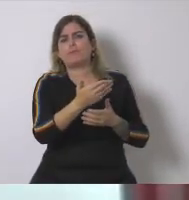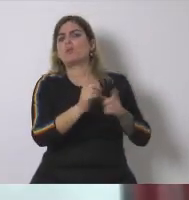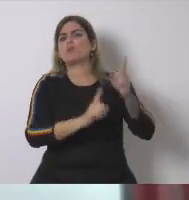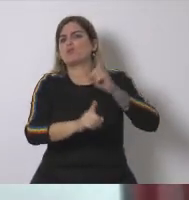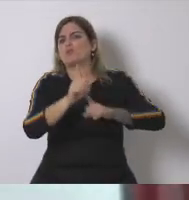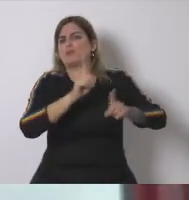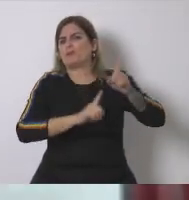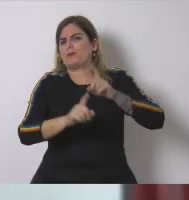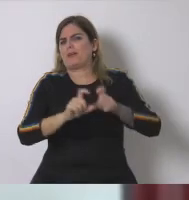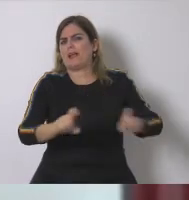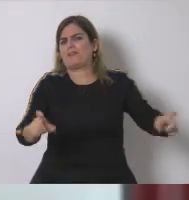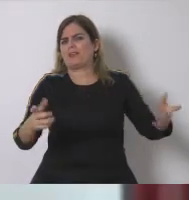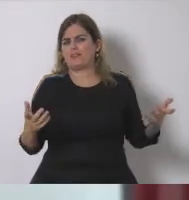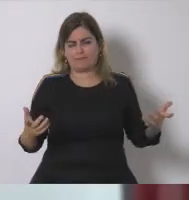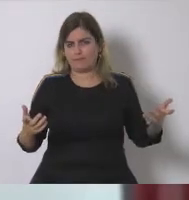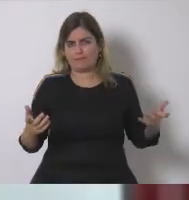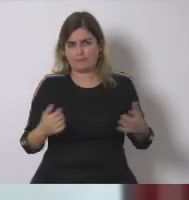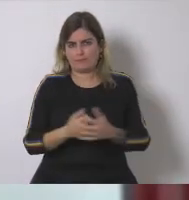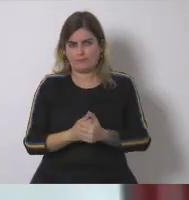corporación